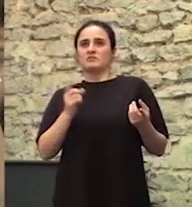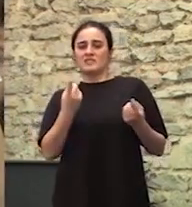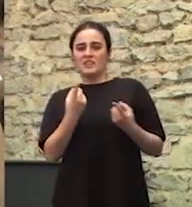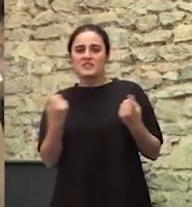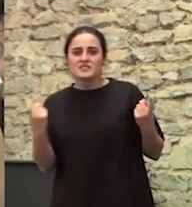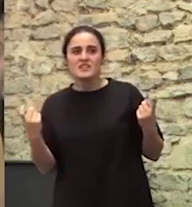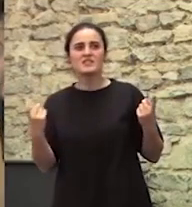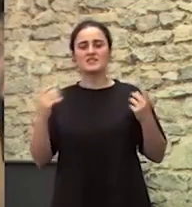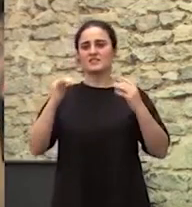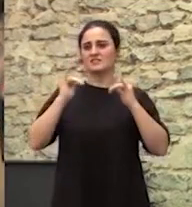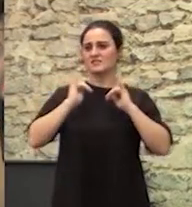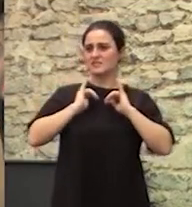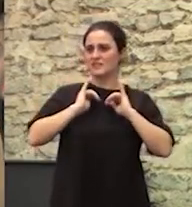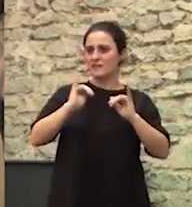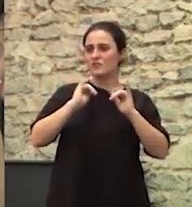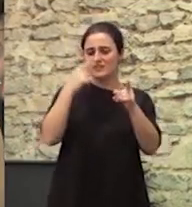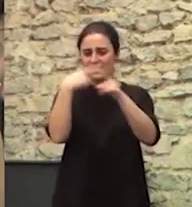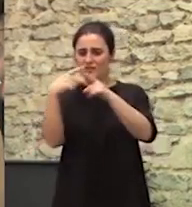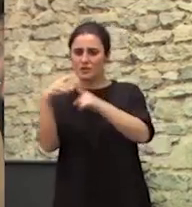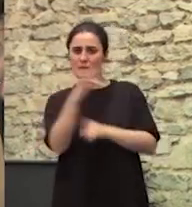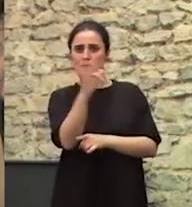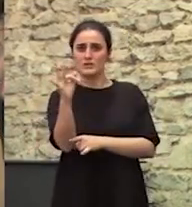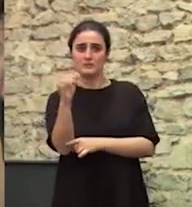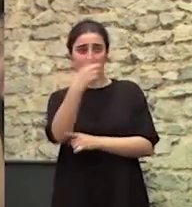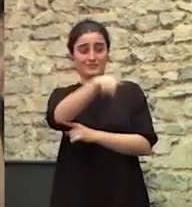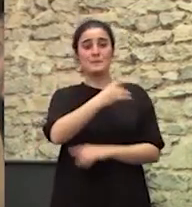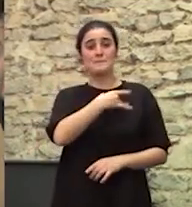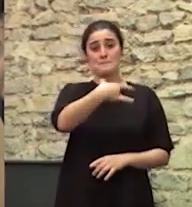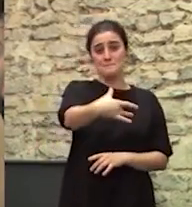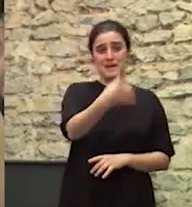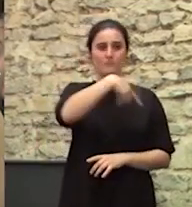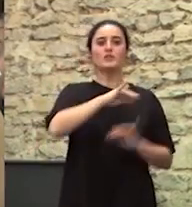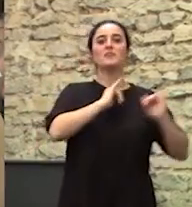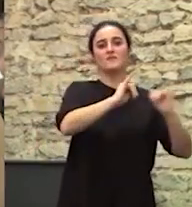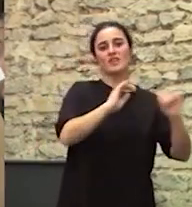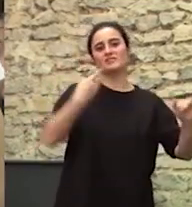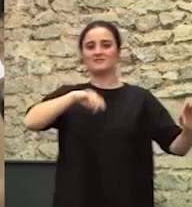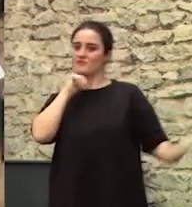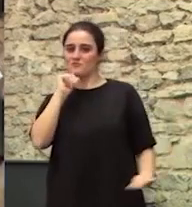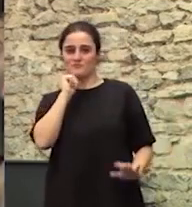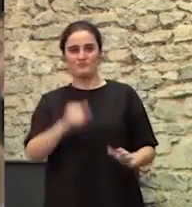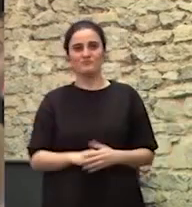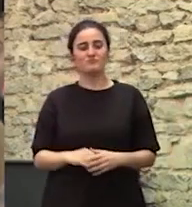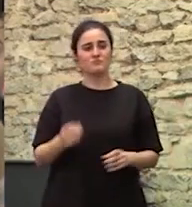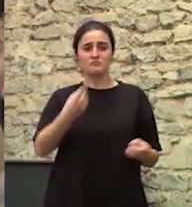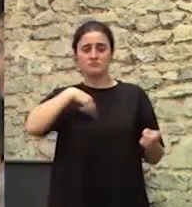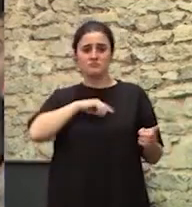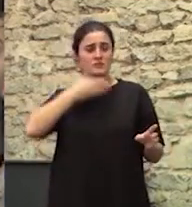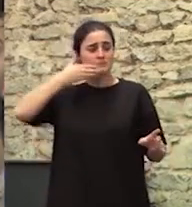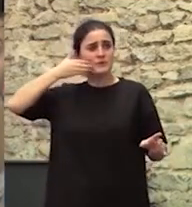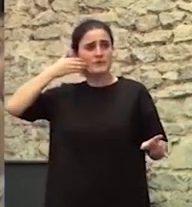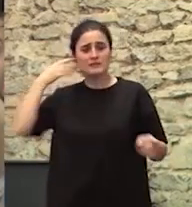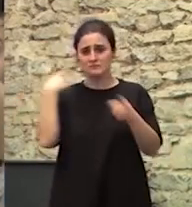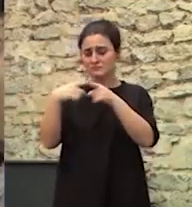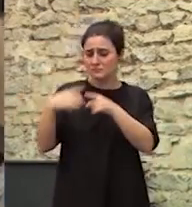necesidades De disfrutar de esos manjares Que por ser blancas disfrutáis vosotras Y privilegios y